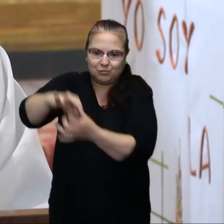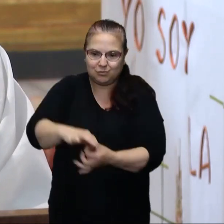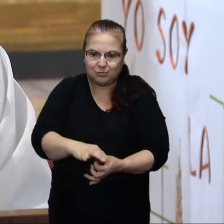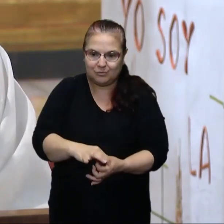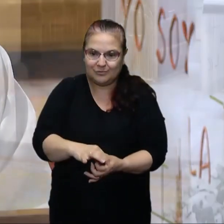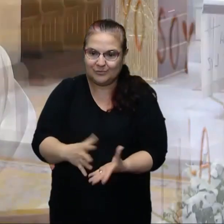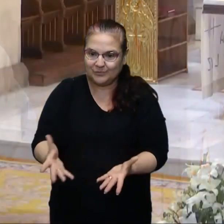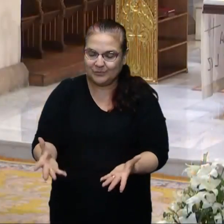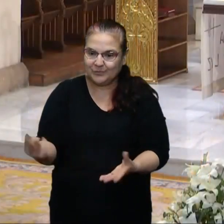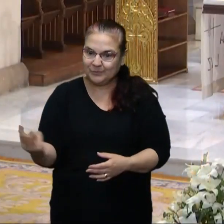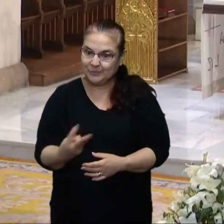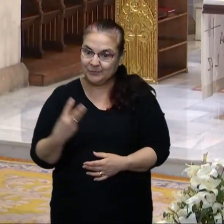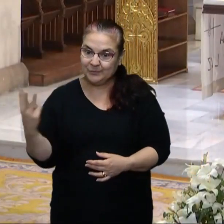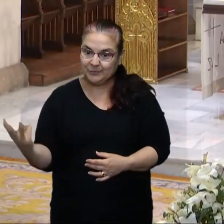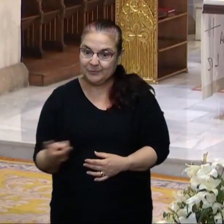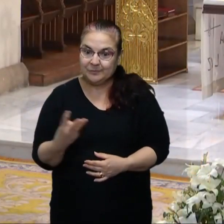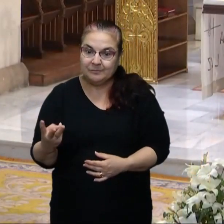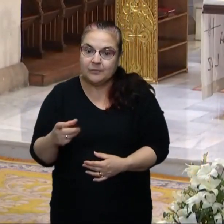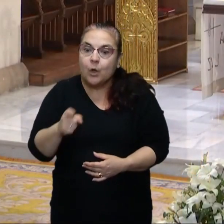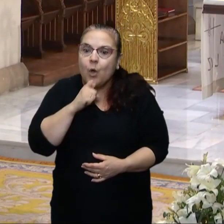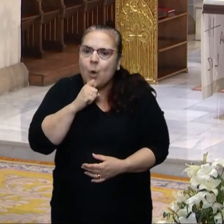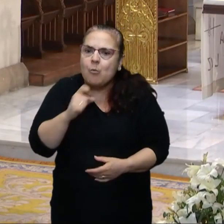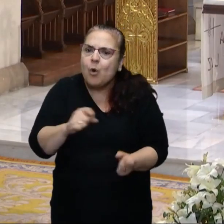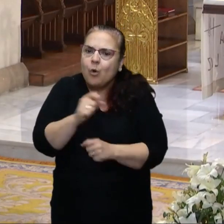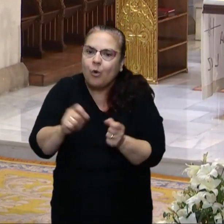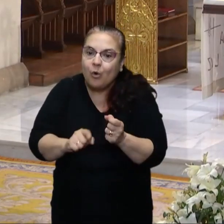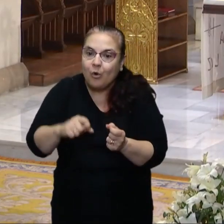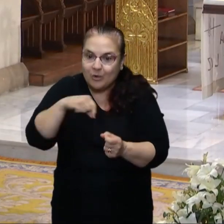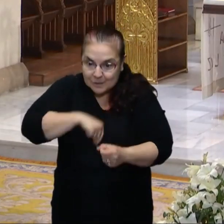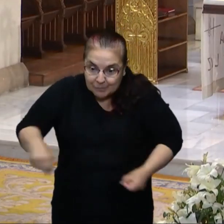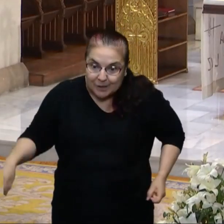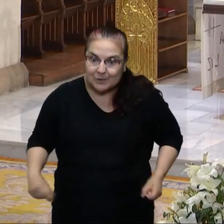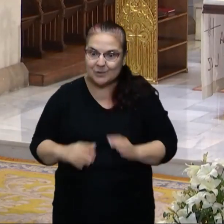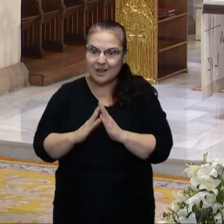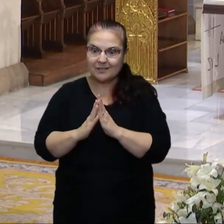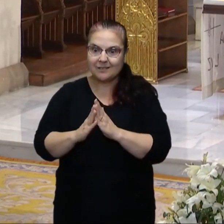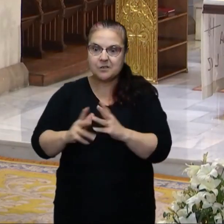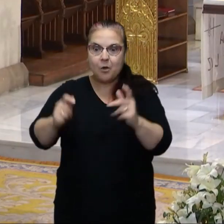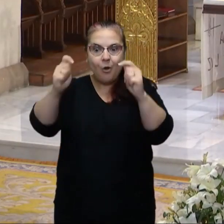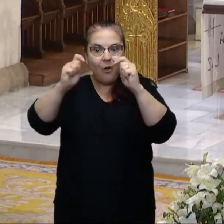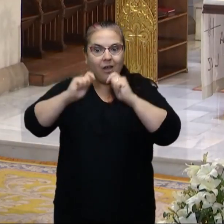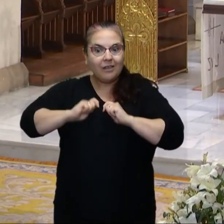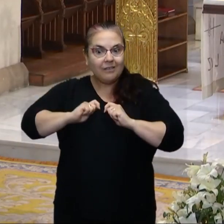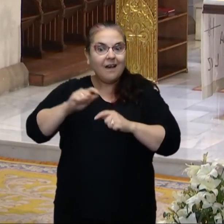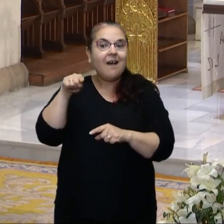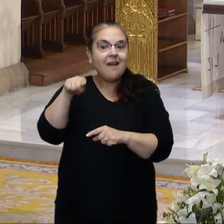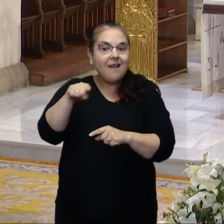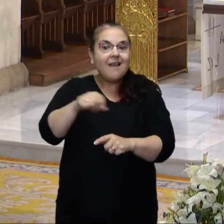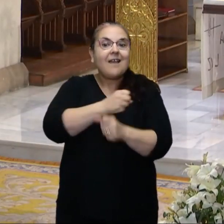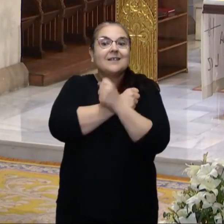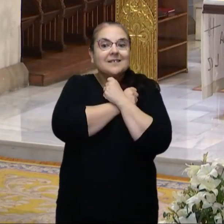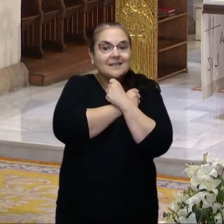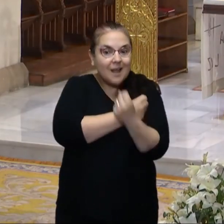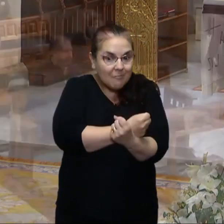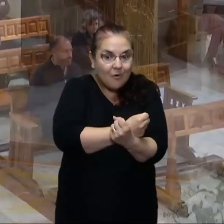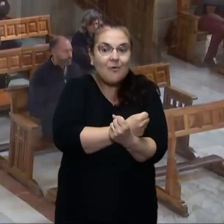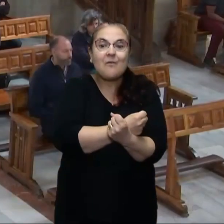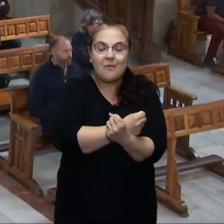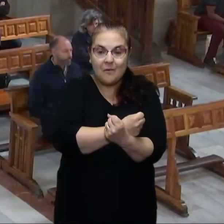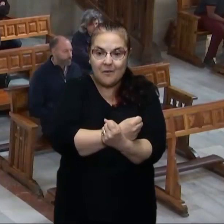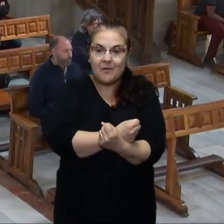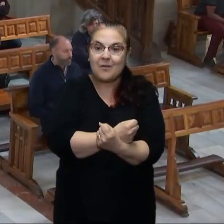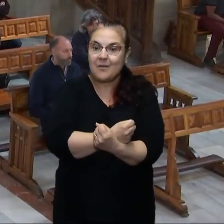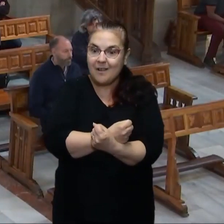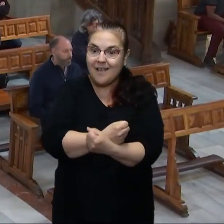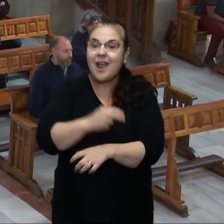Y como me llega, es el Espíritu Santo que viene, el que me da ese amor, es el amor entre las dos personas, claro,